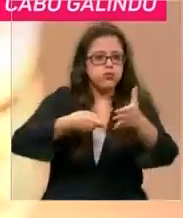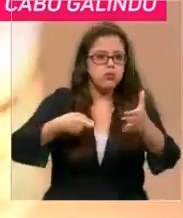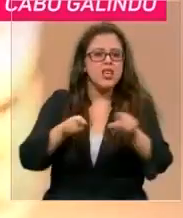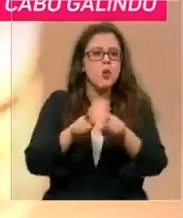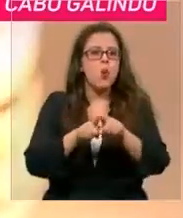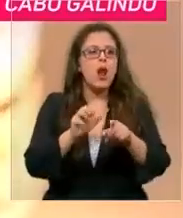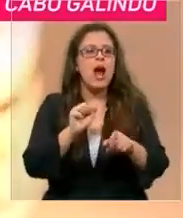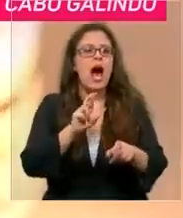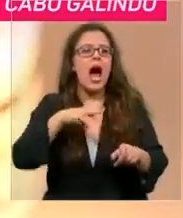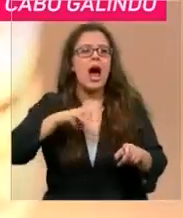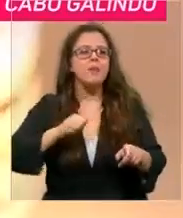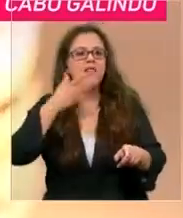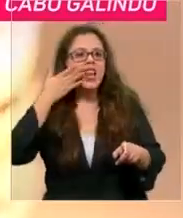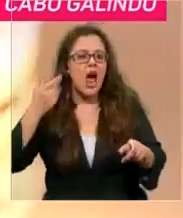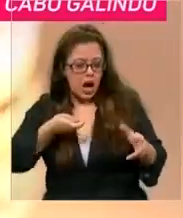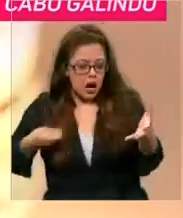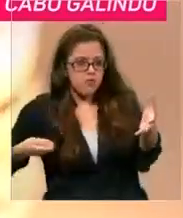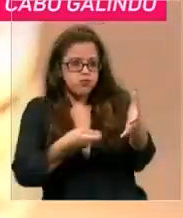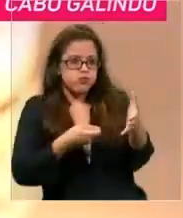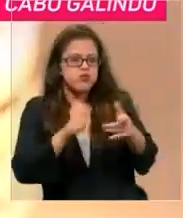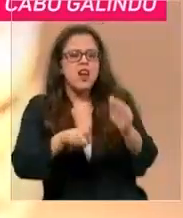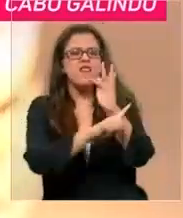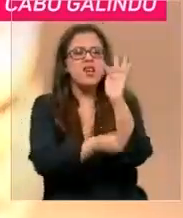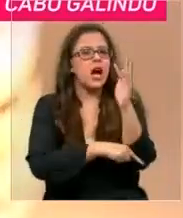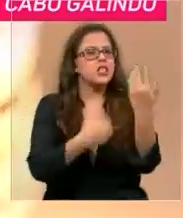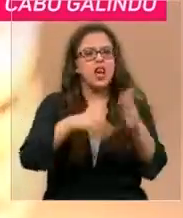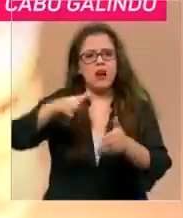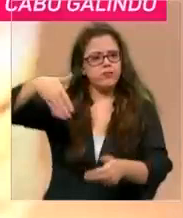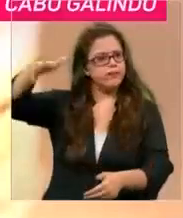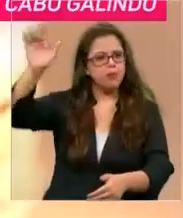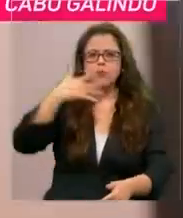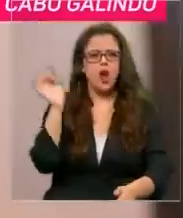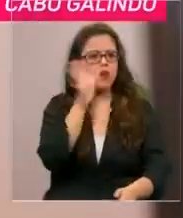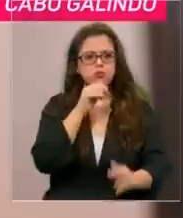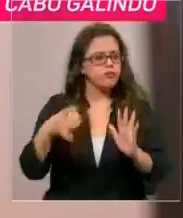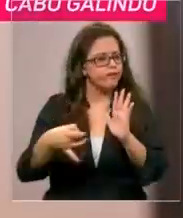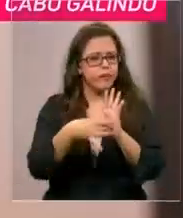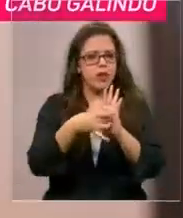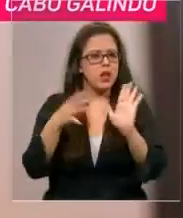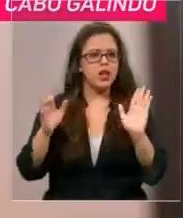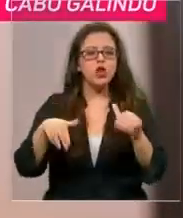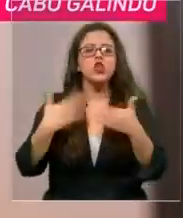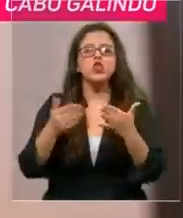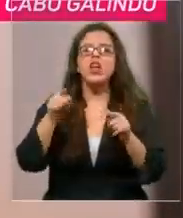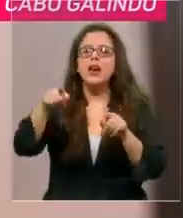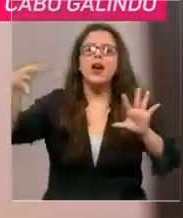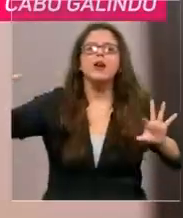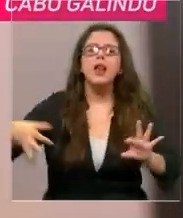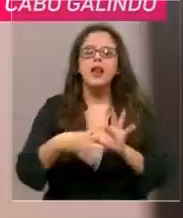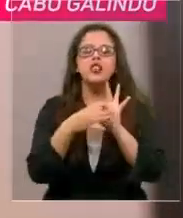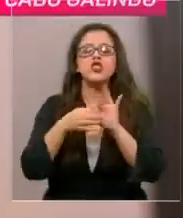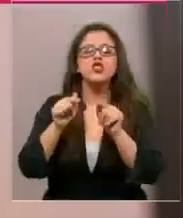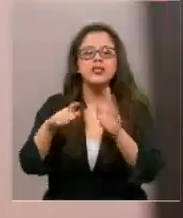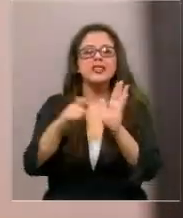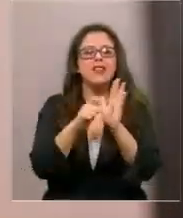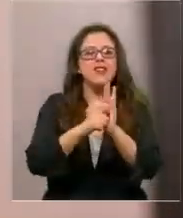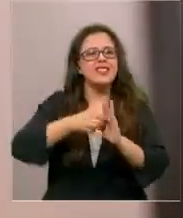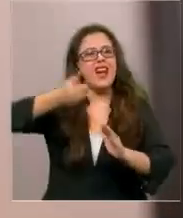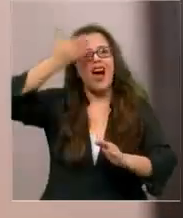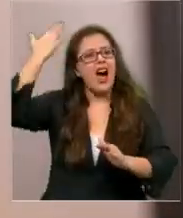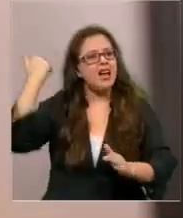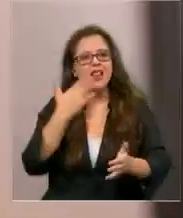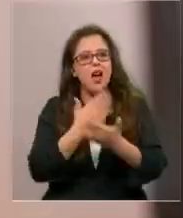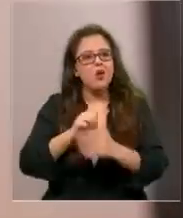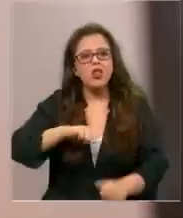y ahí llegó el fiscal y el fiscal los dejó ir de forma inmediata porque no había ningún delito. Entonces ellos los relacionan, digamos, de esa fecha, cuando eran